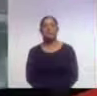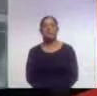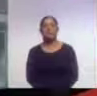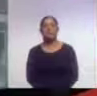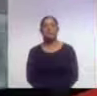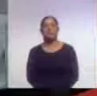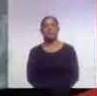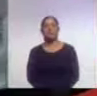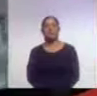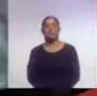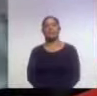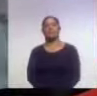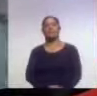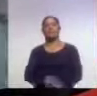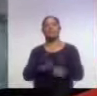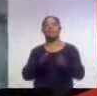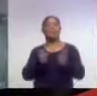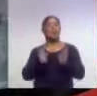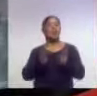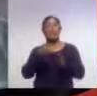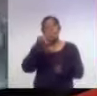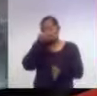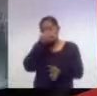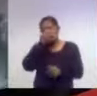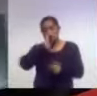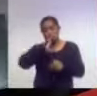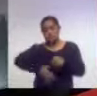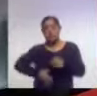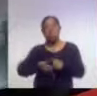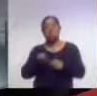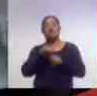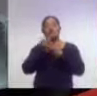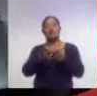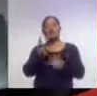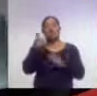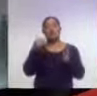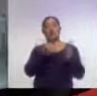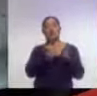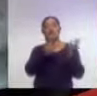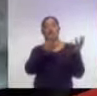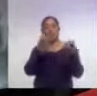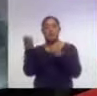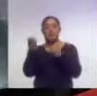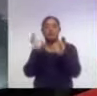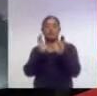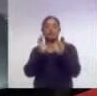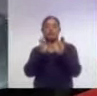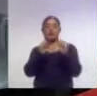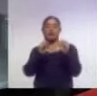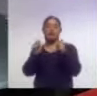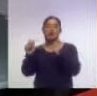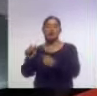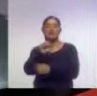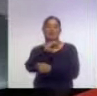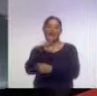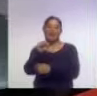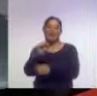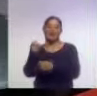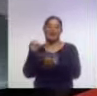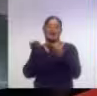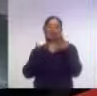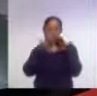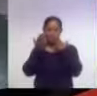Y está por culminar la entrega de 2.900 constancias de servicio social a estudiantes